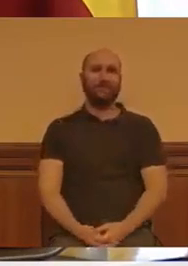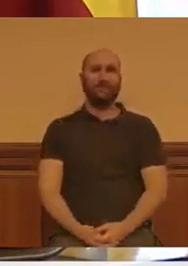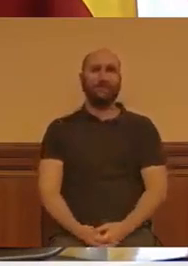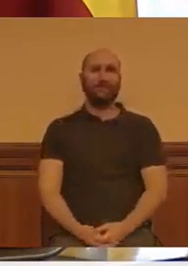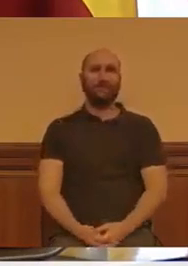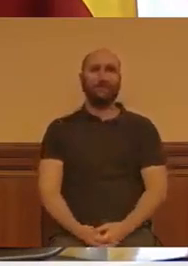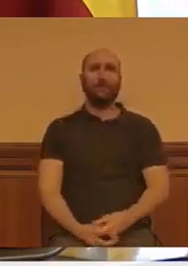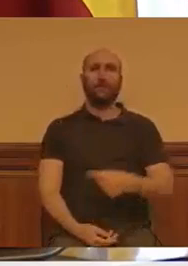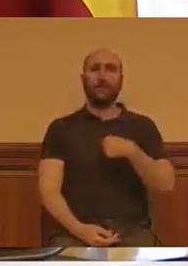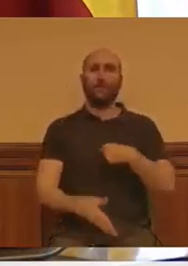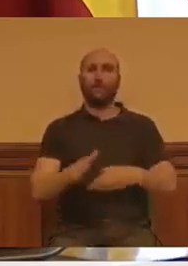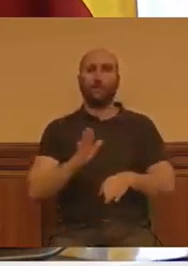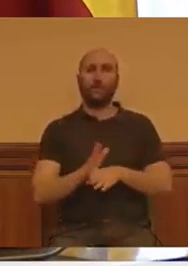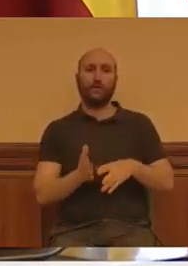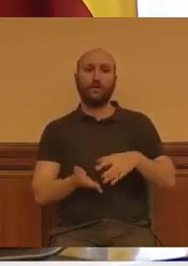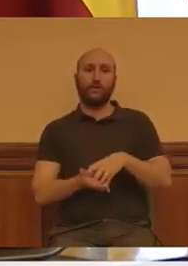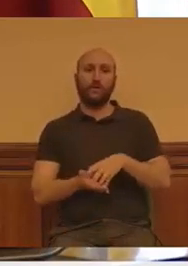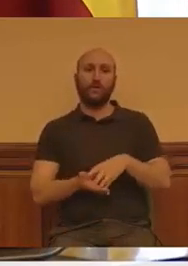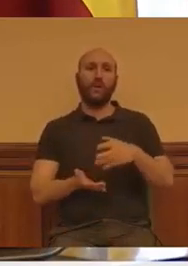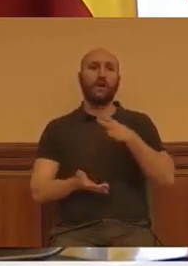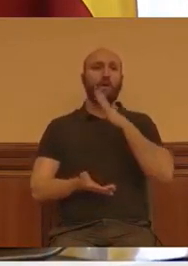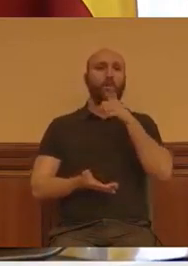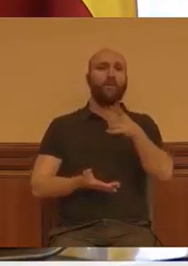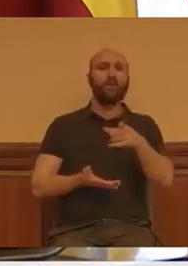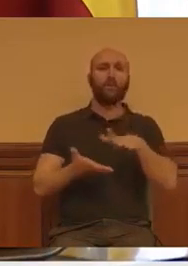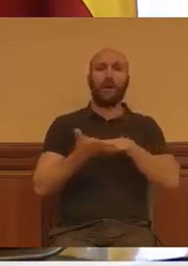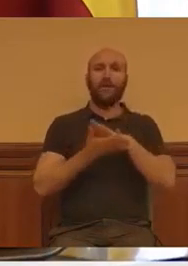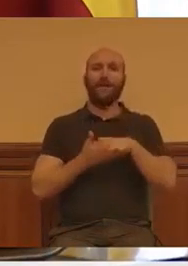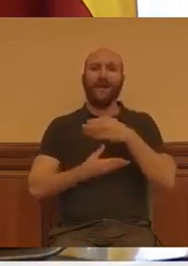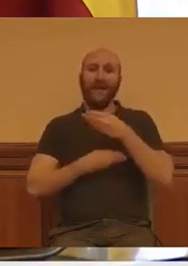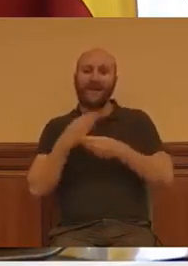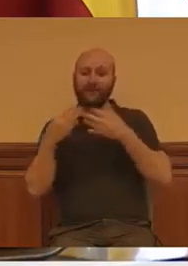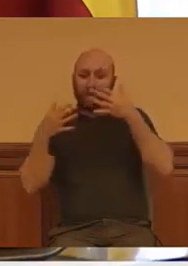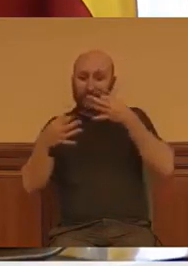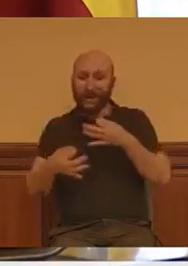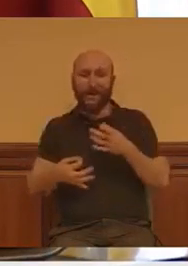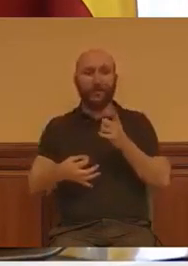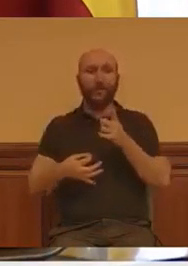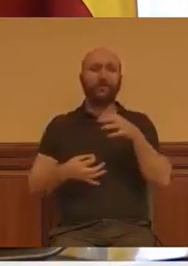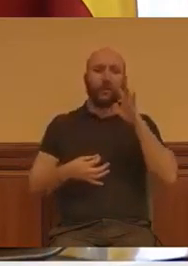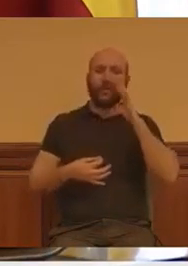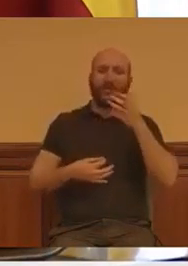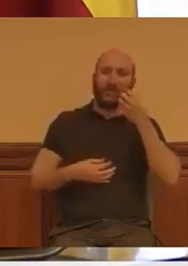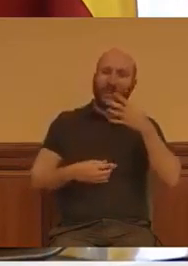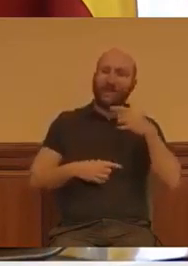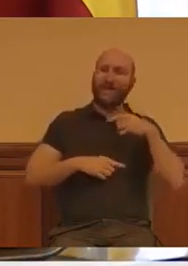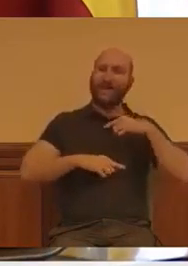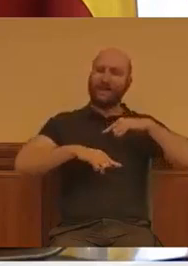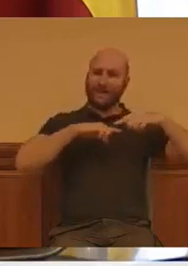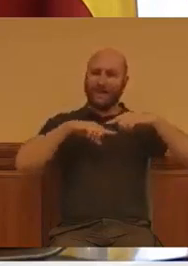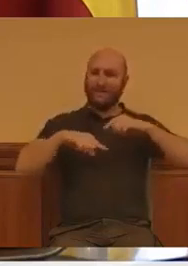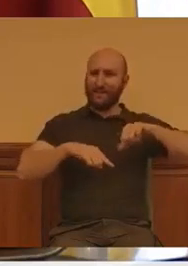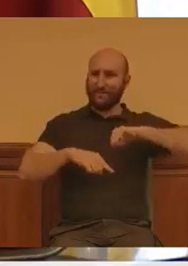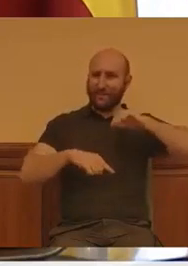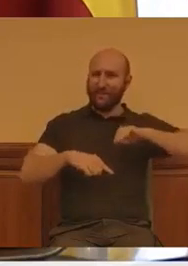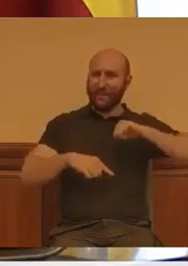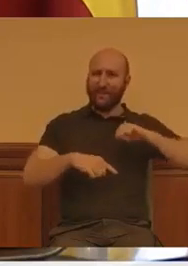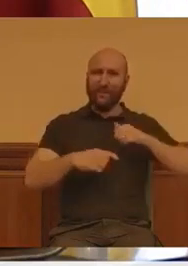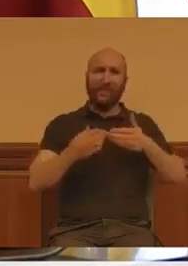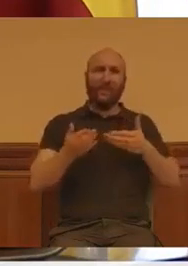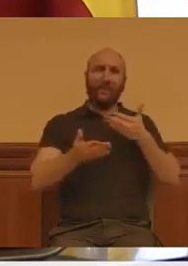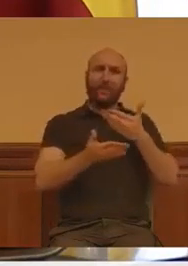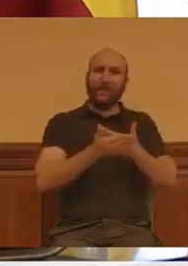porque es que usted no se ha referido al hecho. ¿Les parece bien que una gerente de un hospital pida que se le retire los